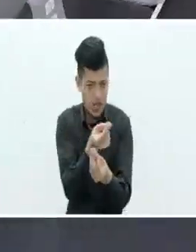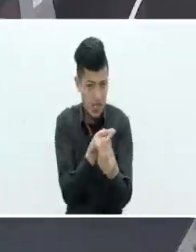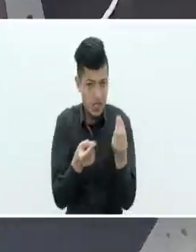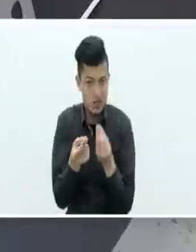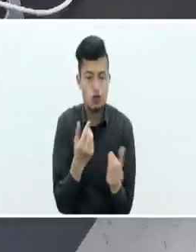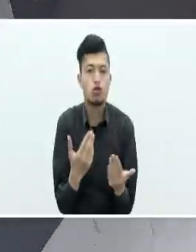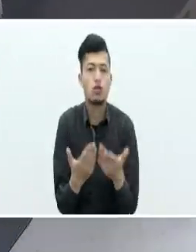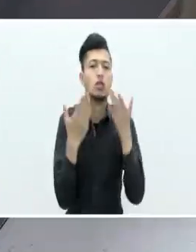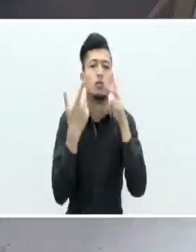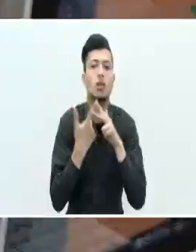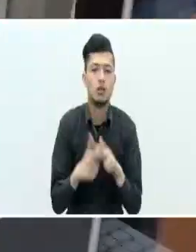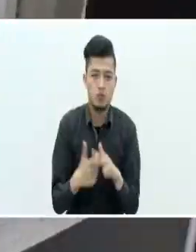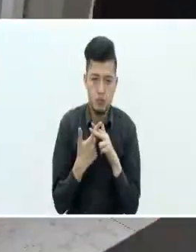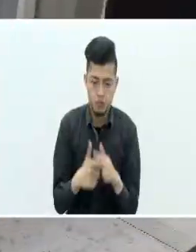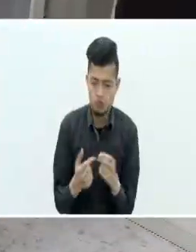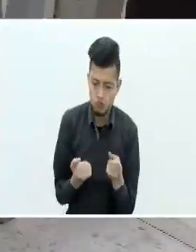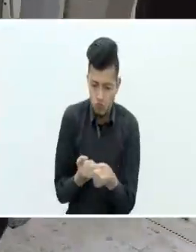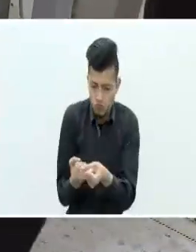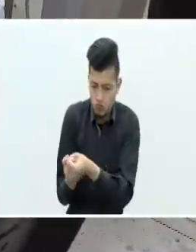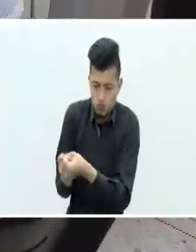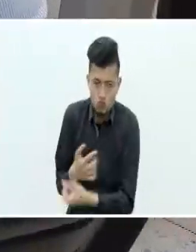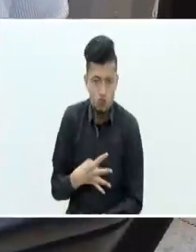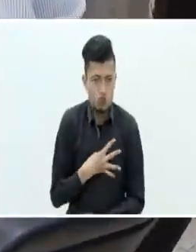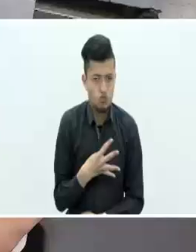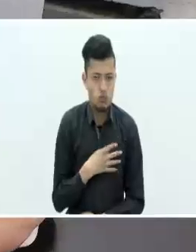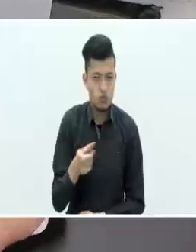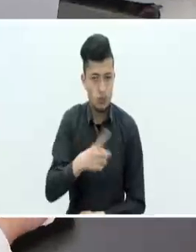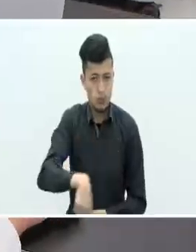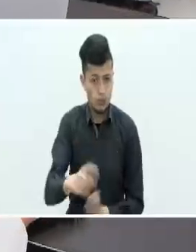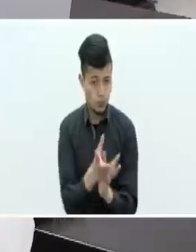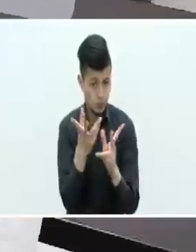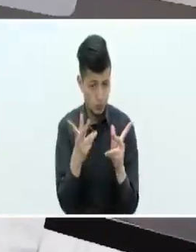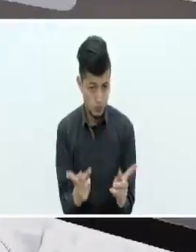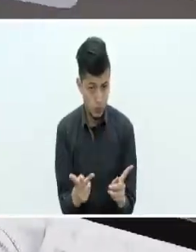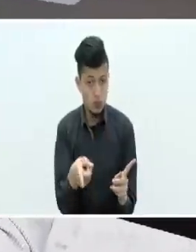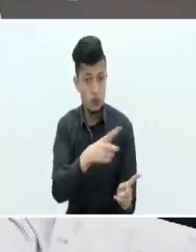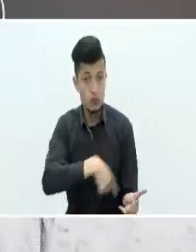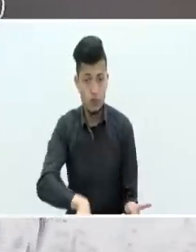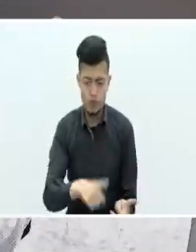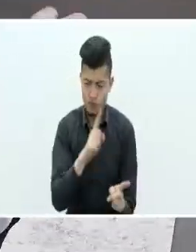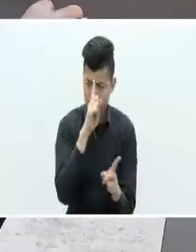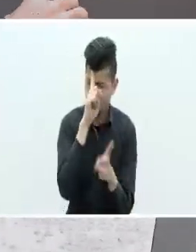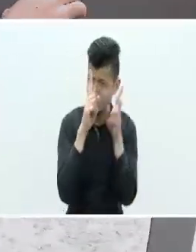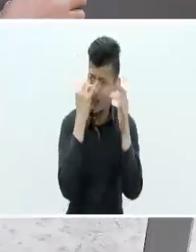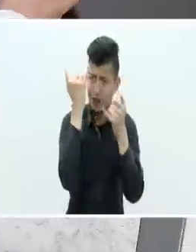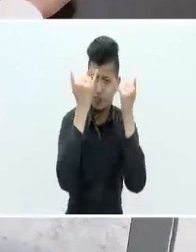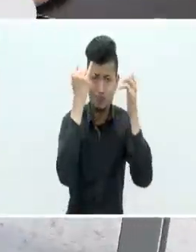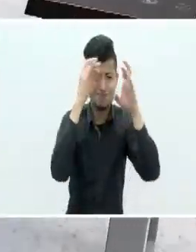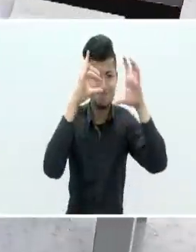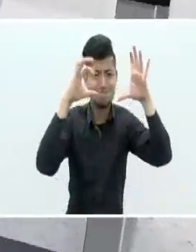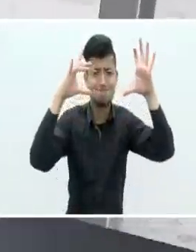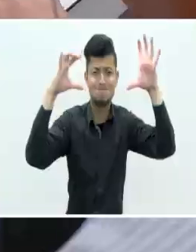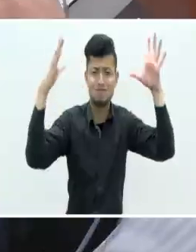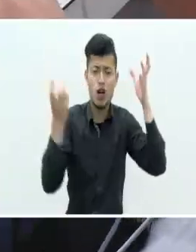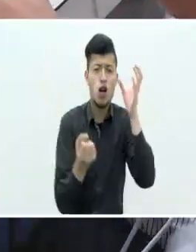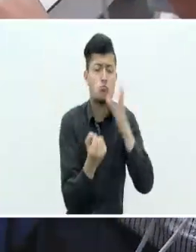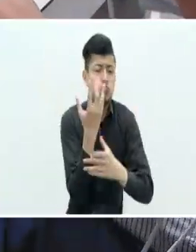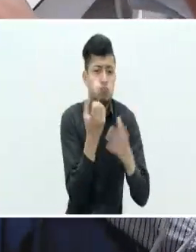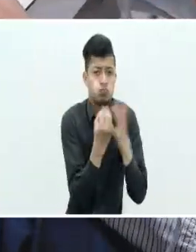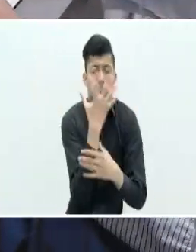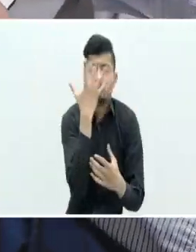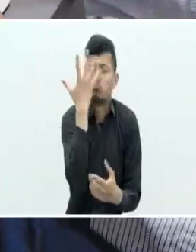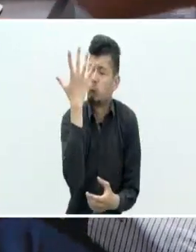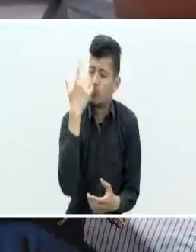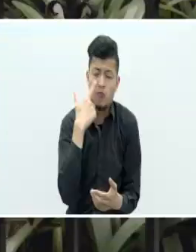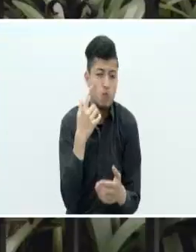fortalecer las competencias de los aprendices. Y esto les permite dejar volar su imaginación y crear productos audiovisuales